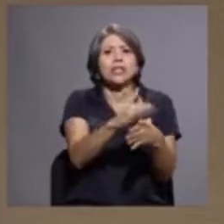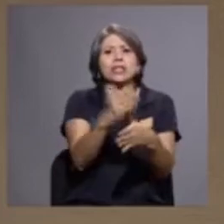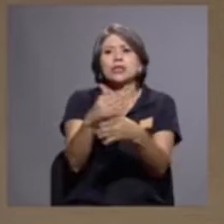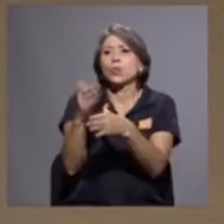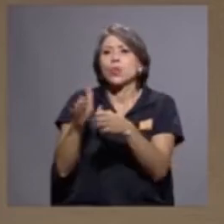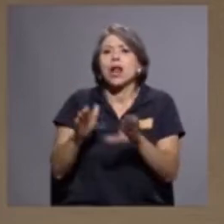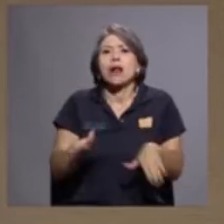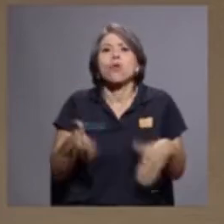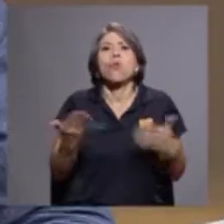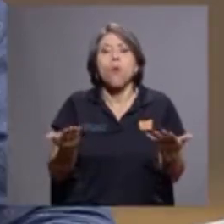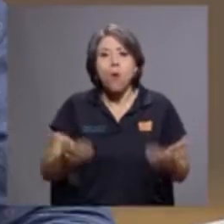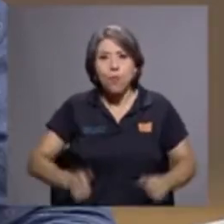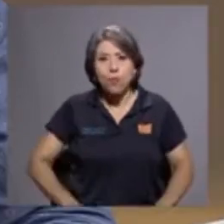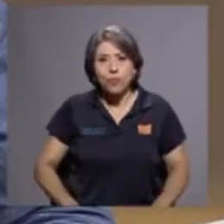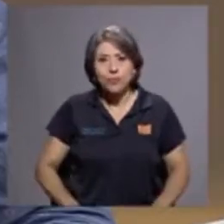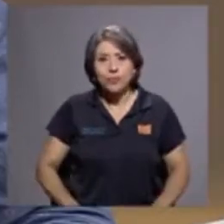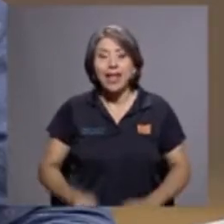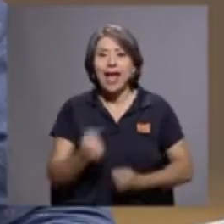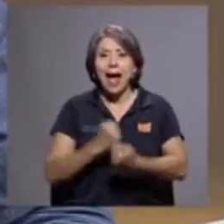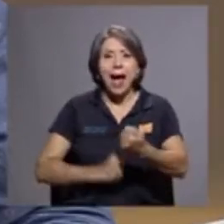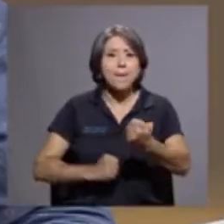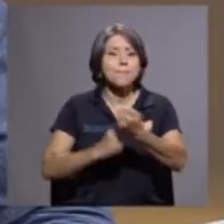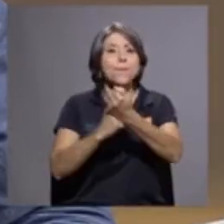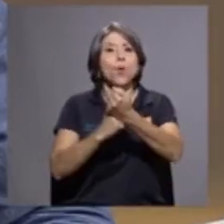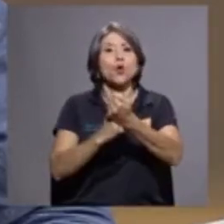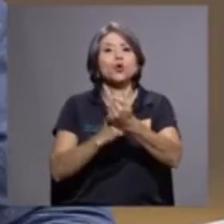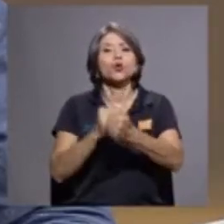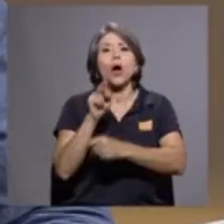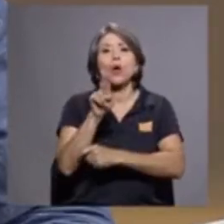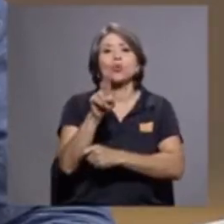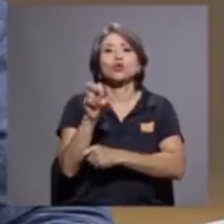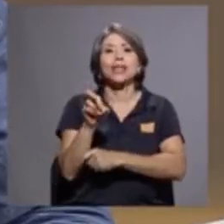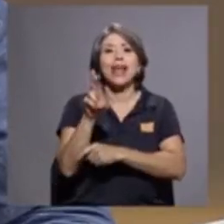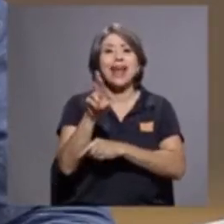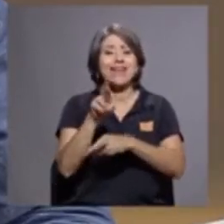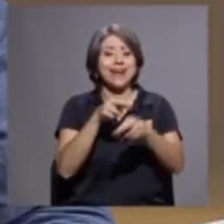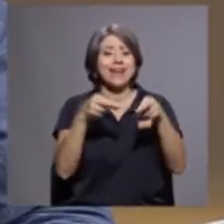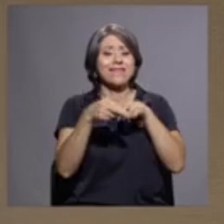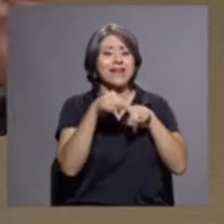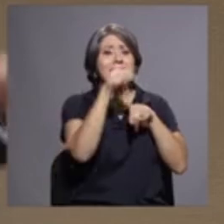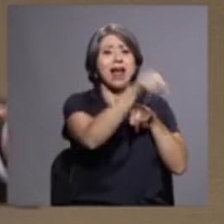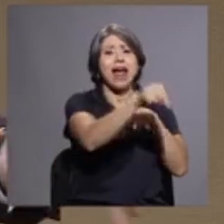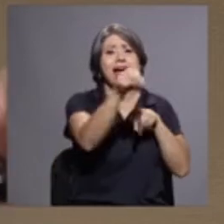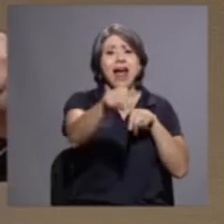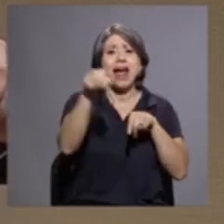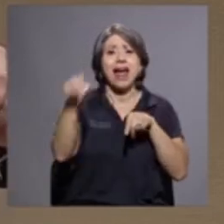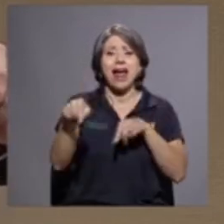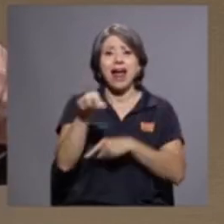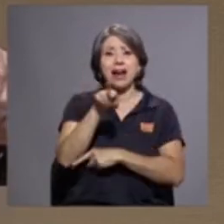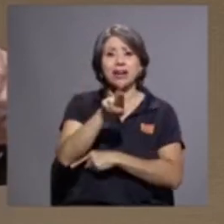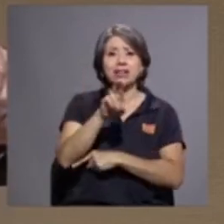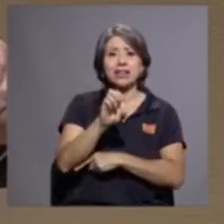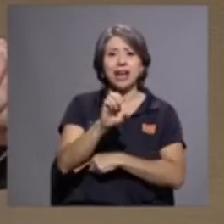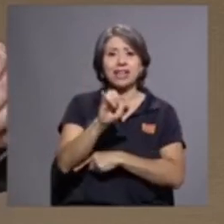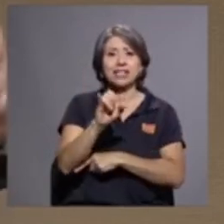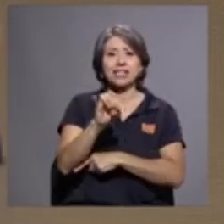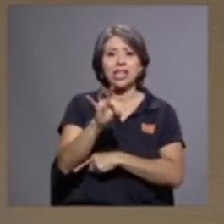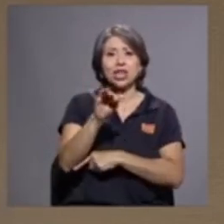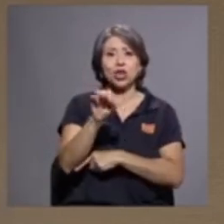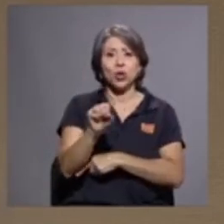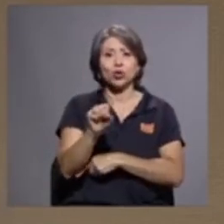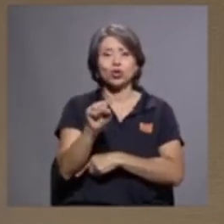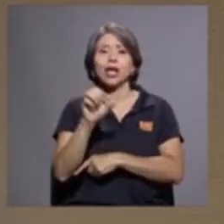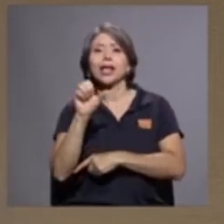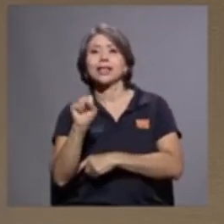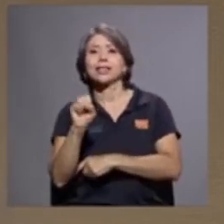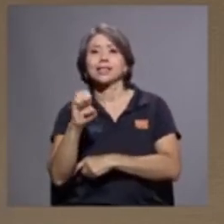contundente a recintos y a sedes. Recordemos que esto empezó en el Pacífico, perdóname, doña Isabel, y